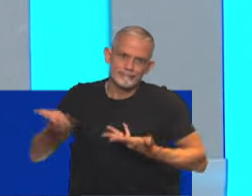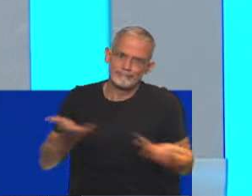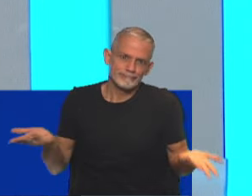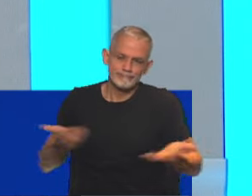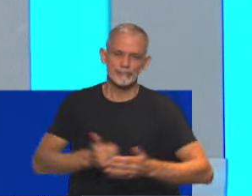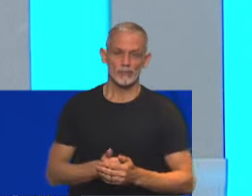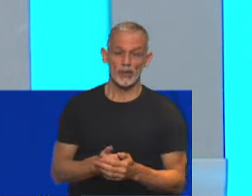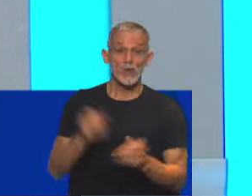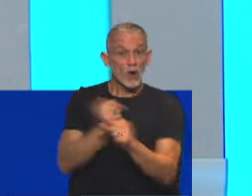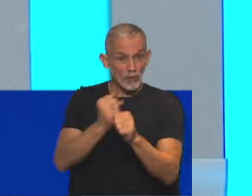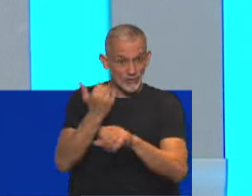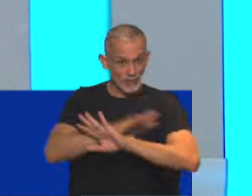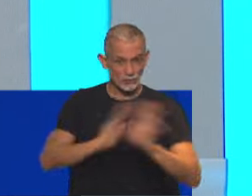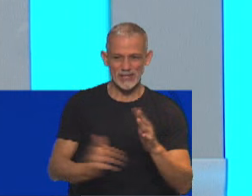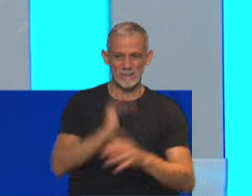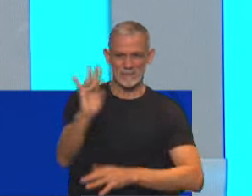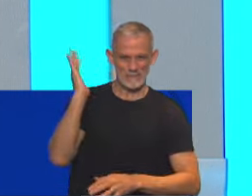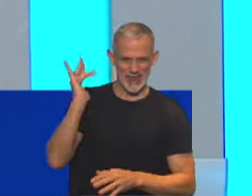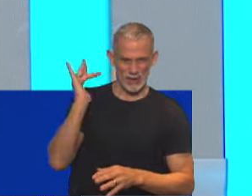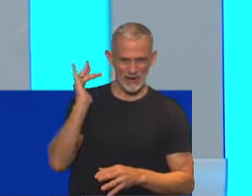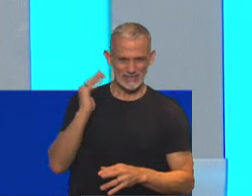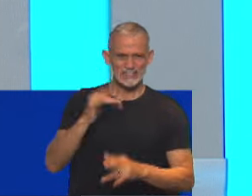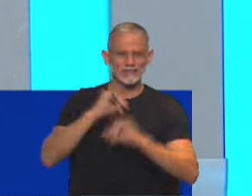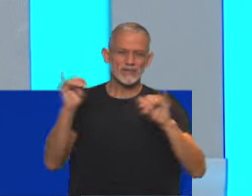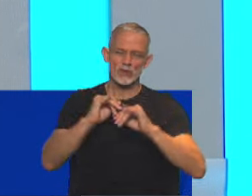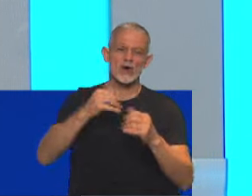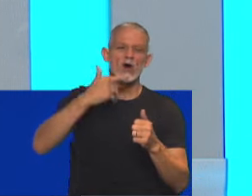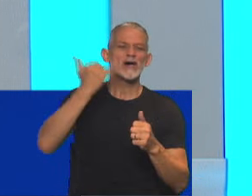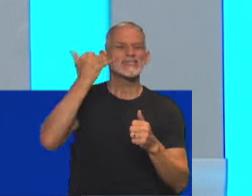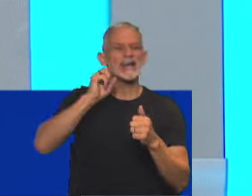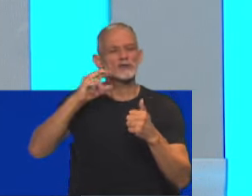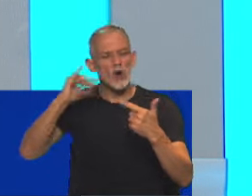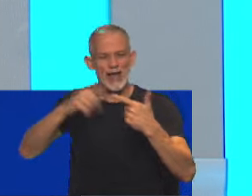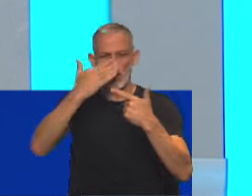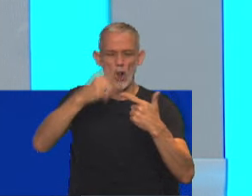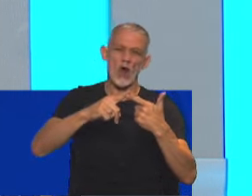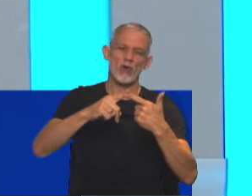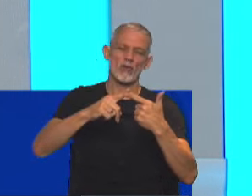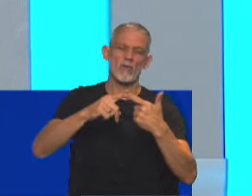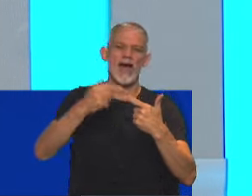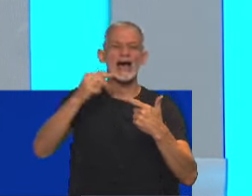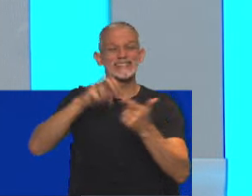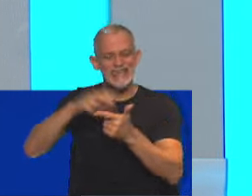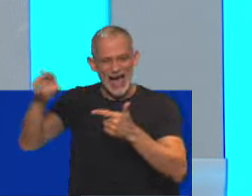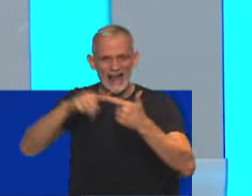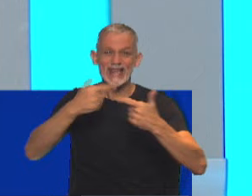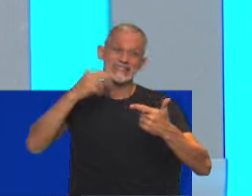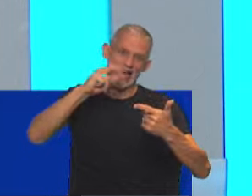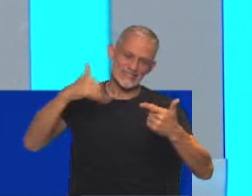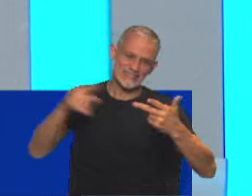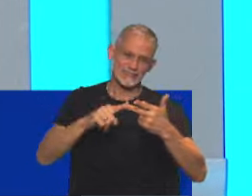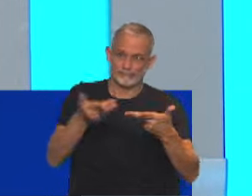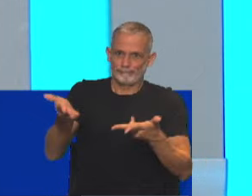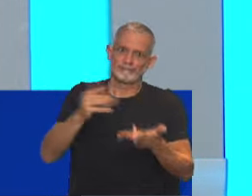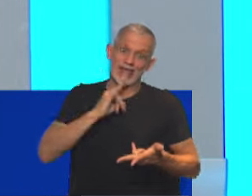presencias confirmadas. El miércoles habíamos hablado de Martín Yarchora de Córdoba, de Gustavo Sáenz de Salta, bueno, obviamente el anfitrión